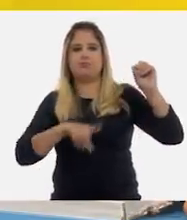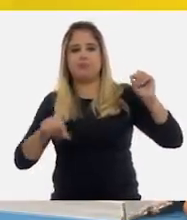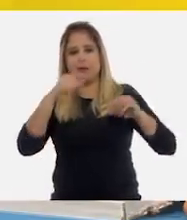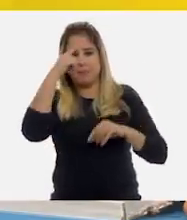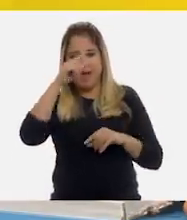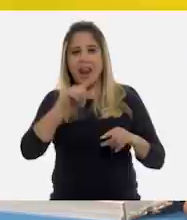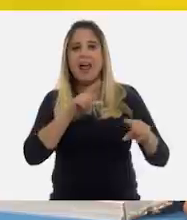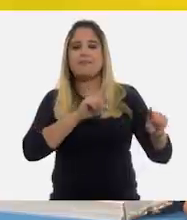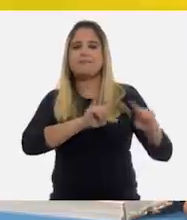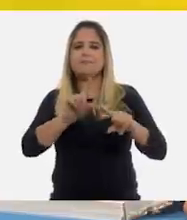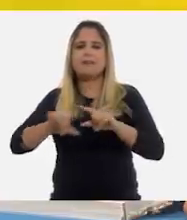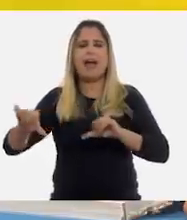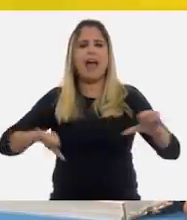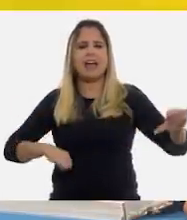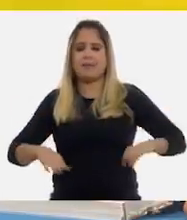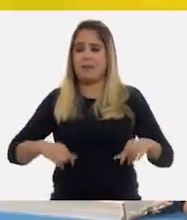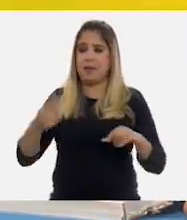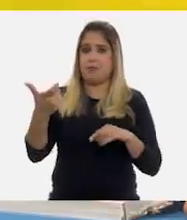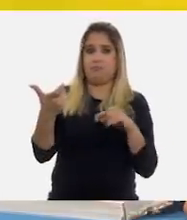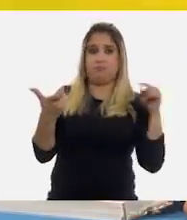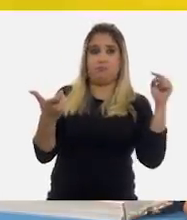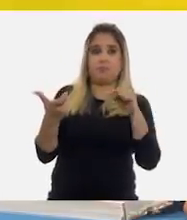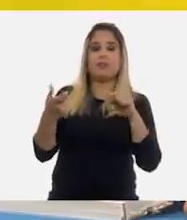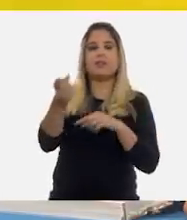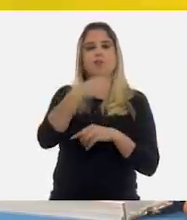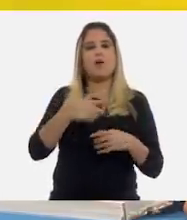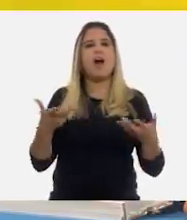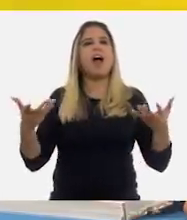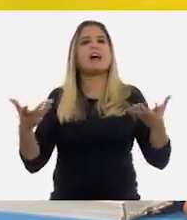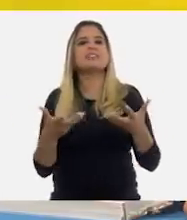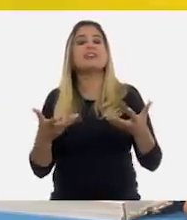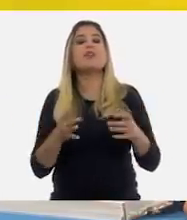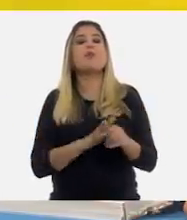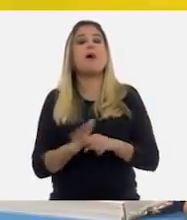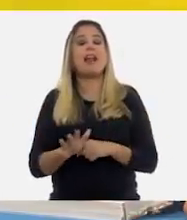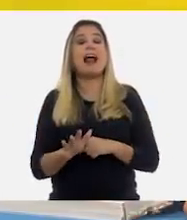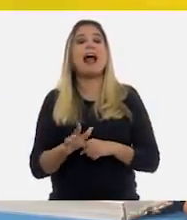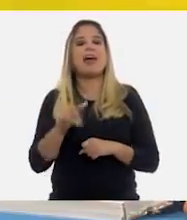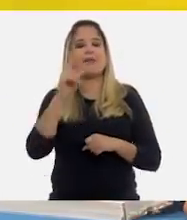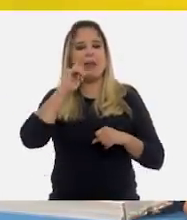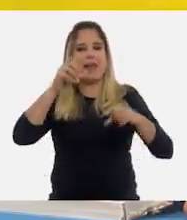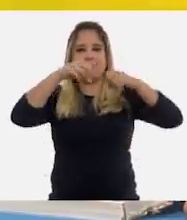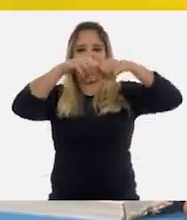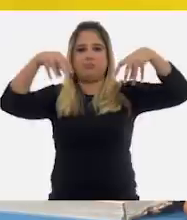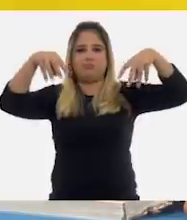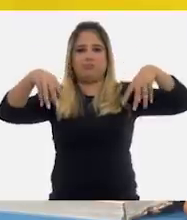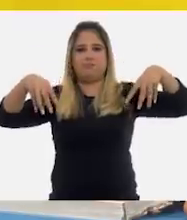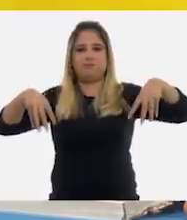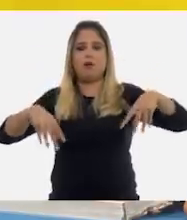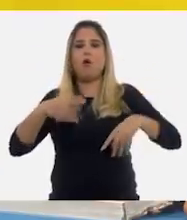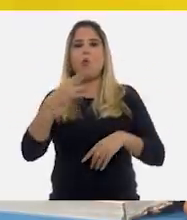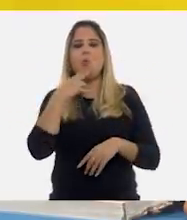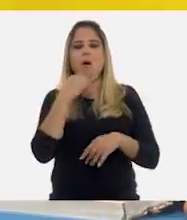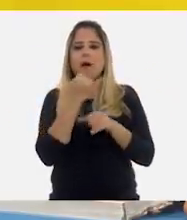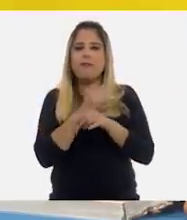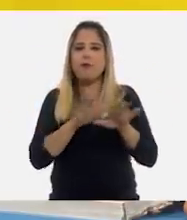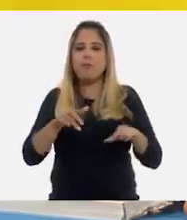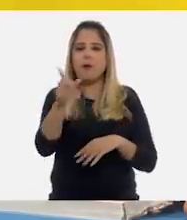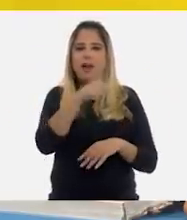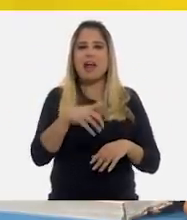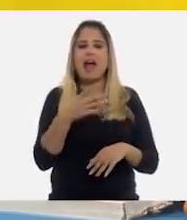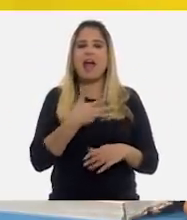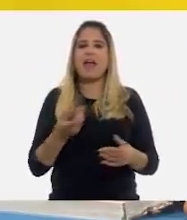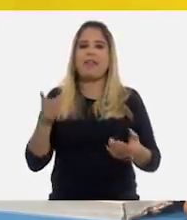distinguir las actividades económicas, realizaremos el siguiente cuadro sinóptico usando la información que se